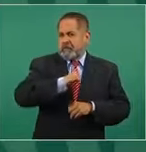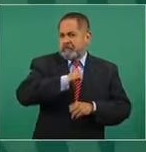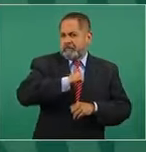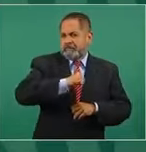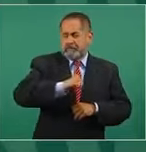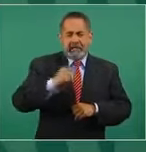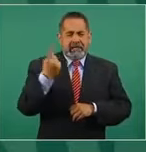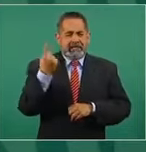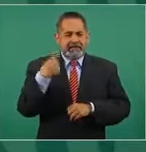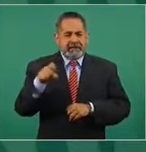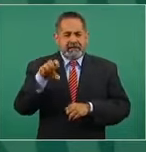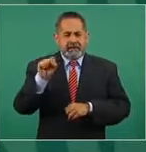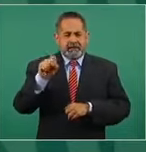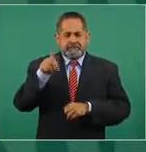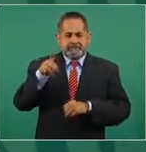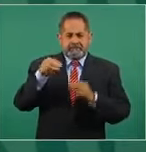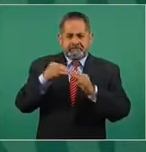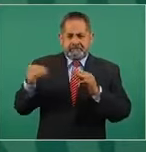kilómetros por hora.